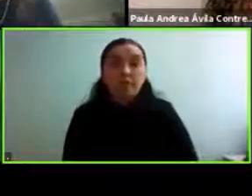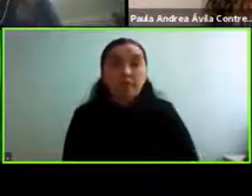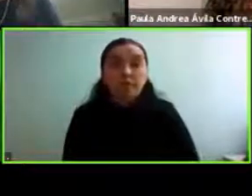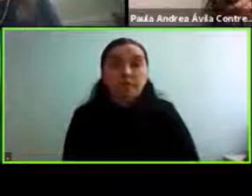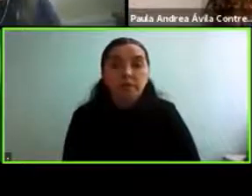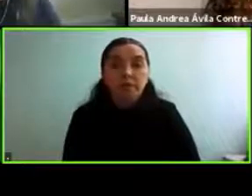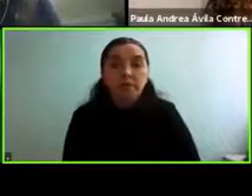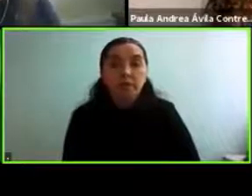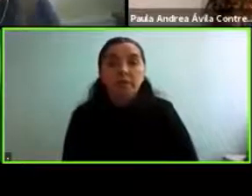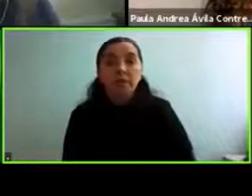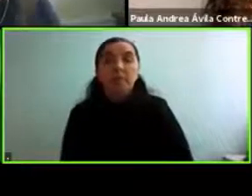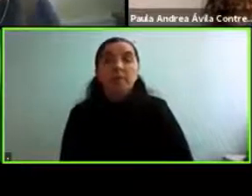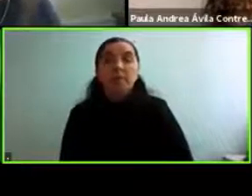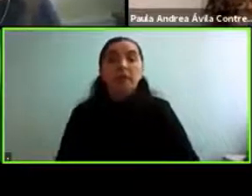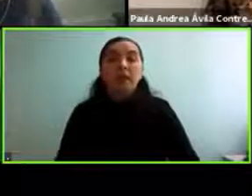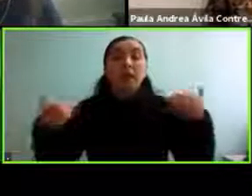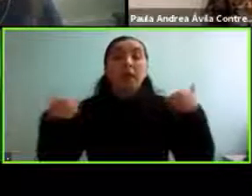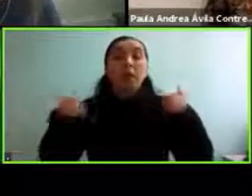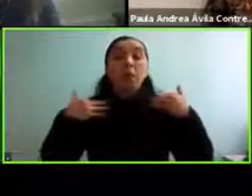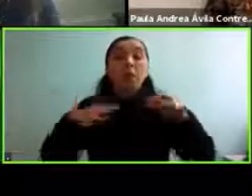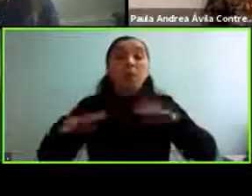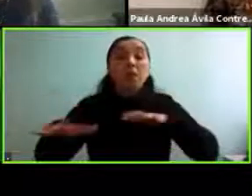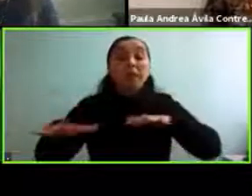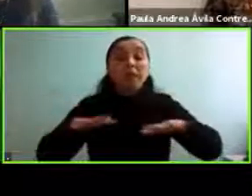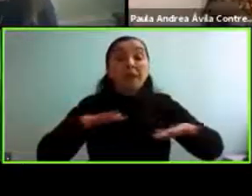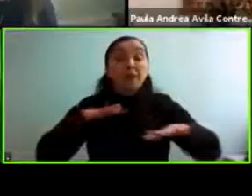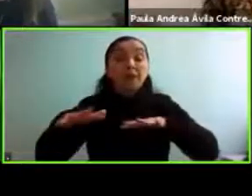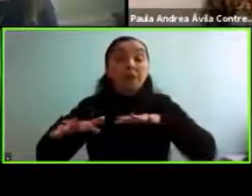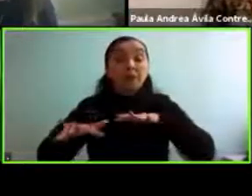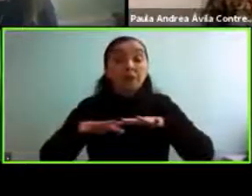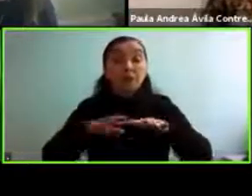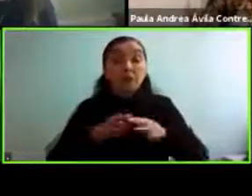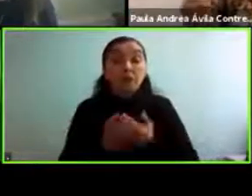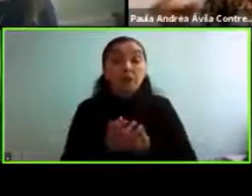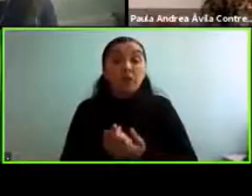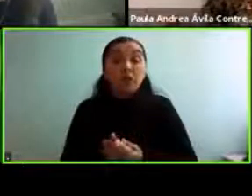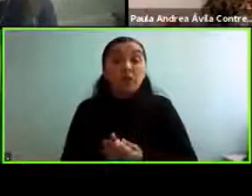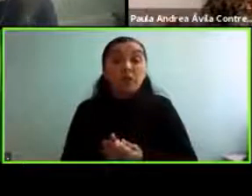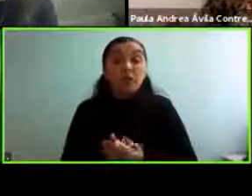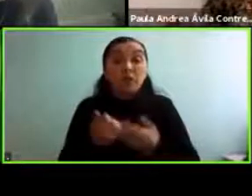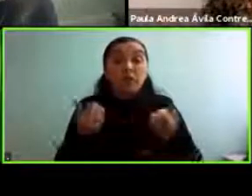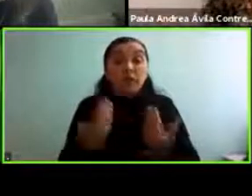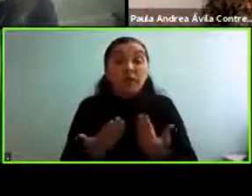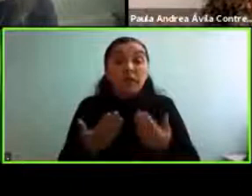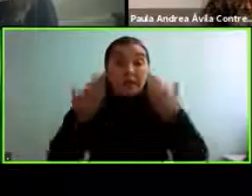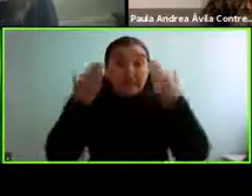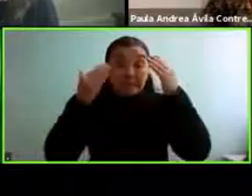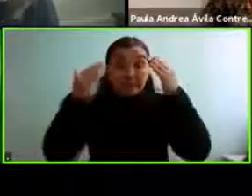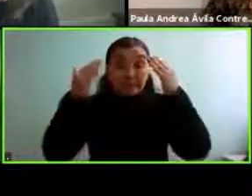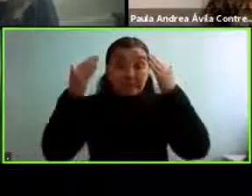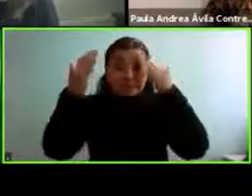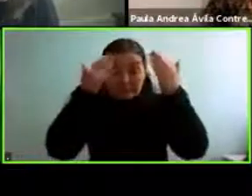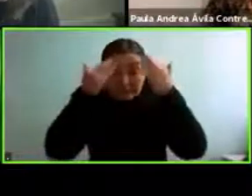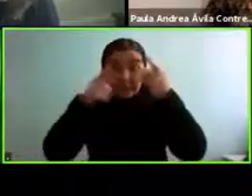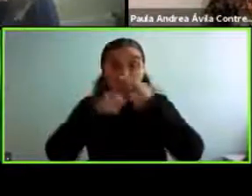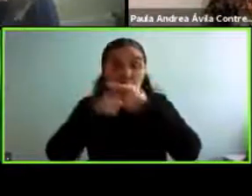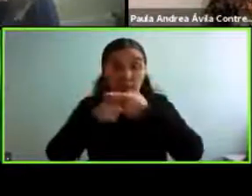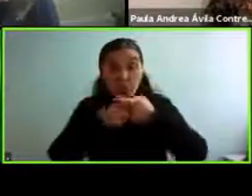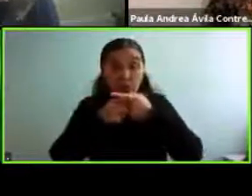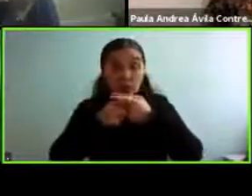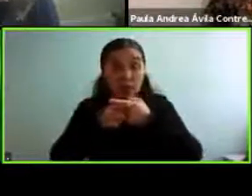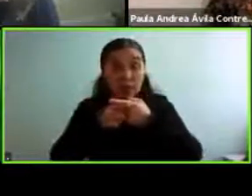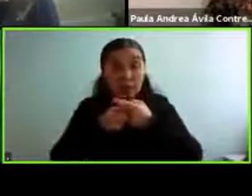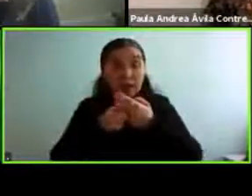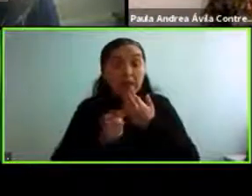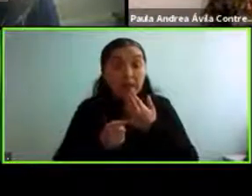en un movimiento entre otras cosas que tienen que ver también con psicosociales como también otro tipo de aspectos